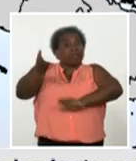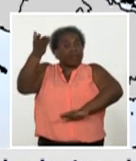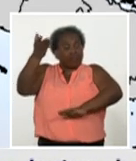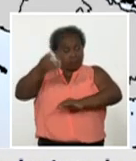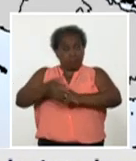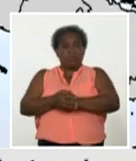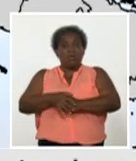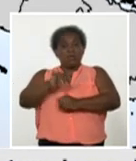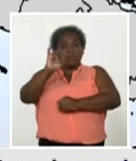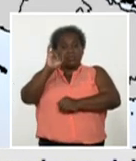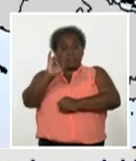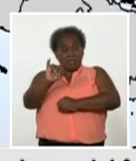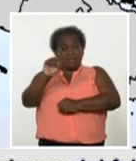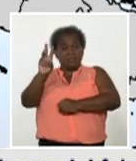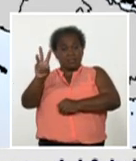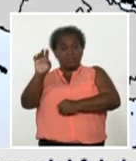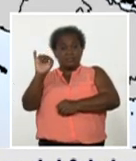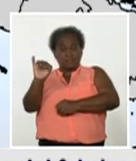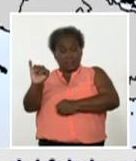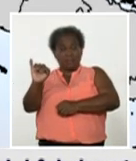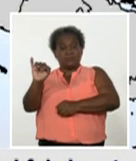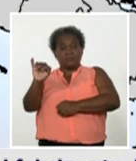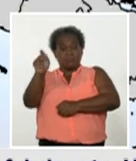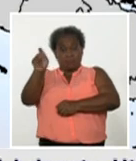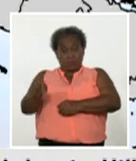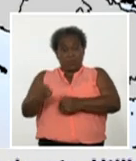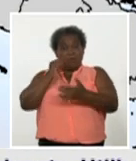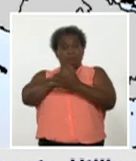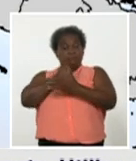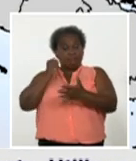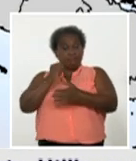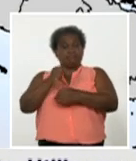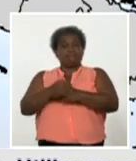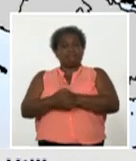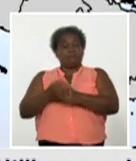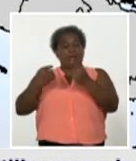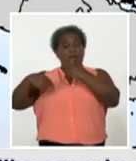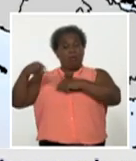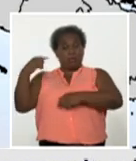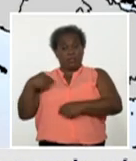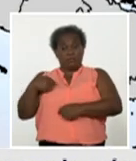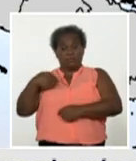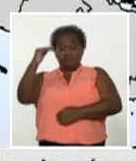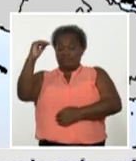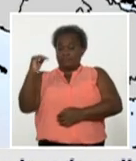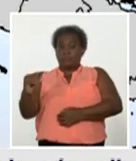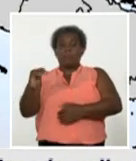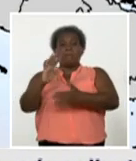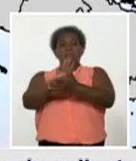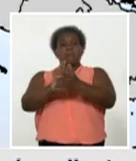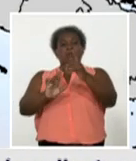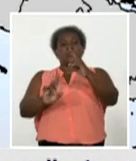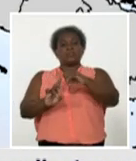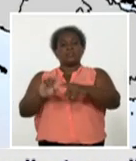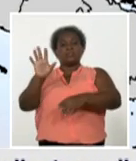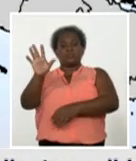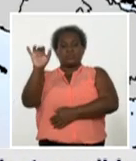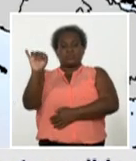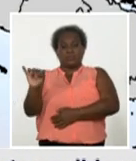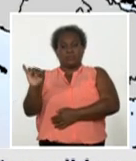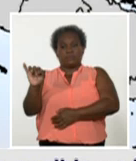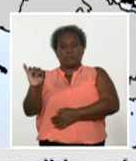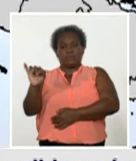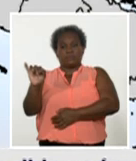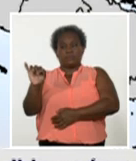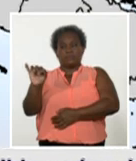636 casos confirmados ayer. Le sigue Matanzas con 56, que